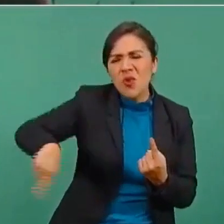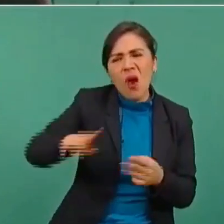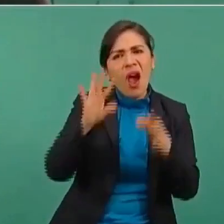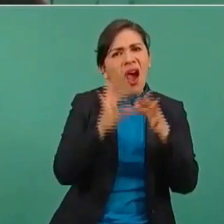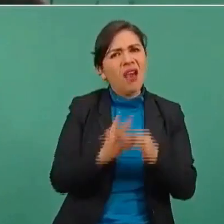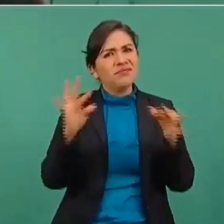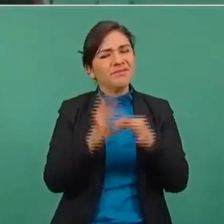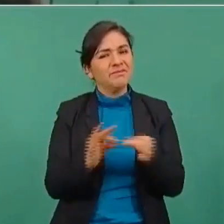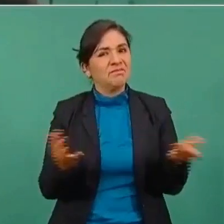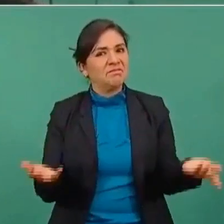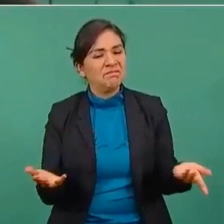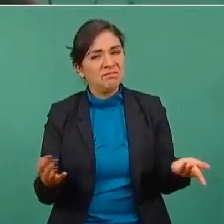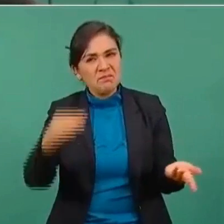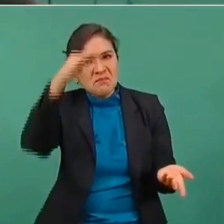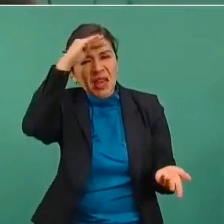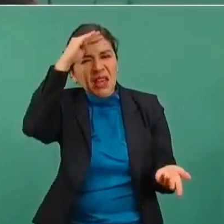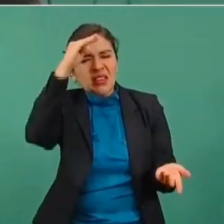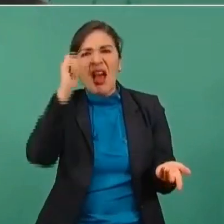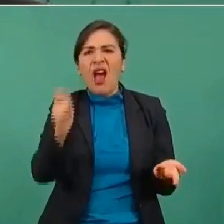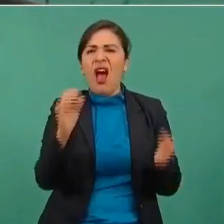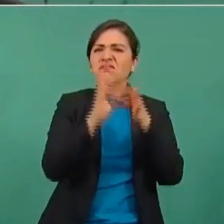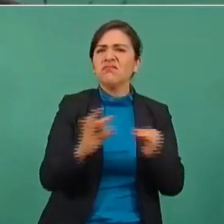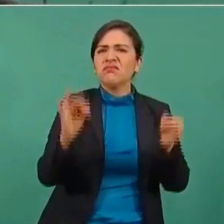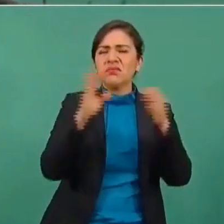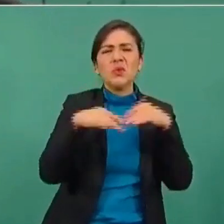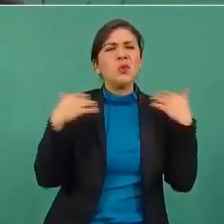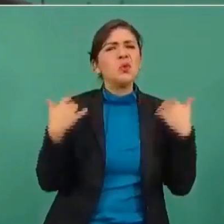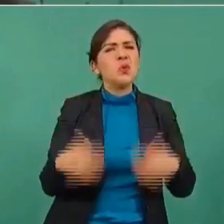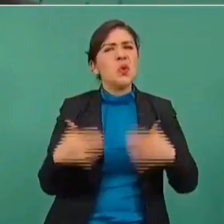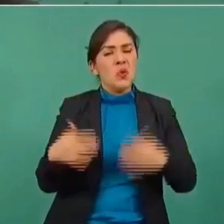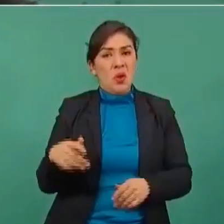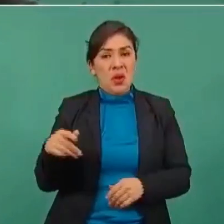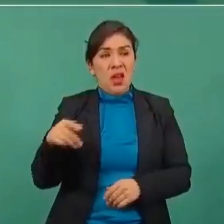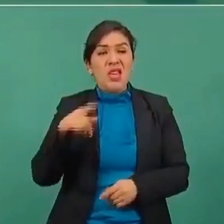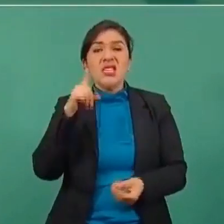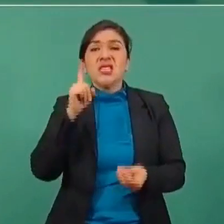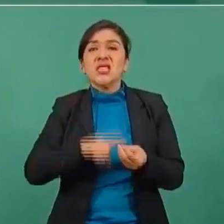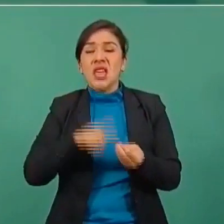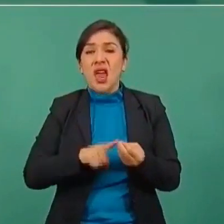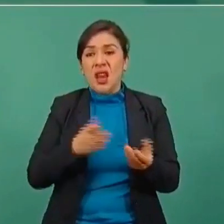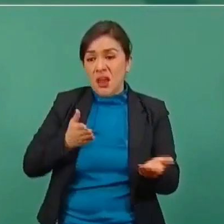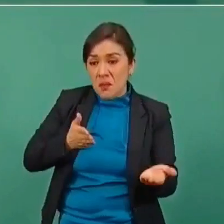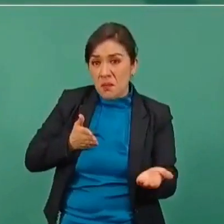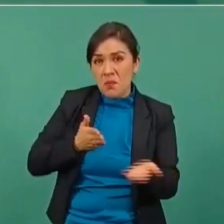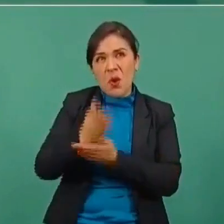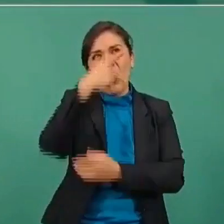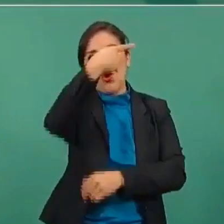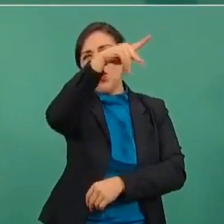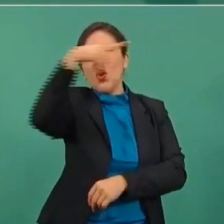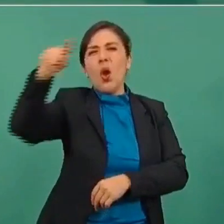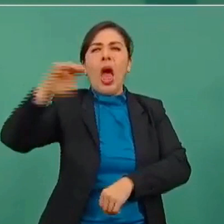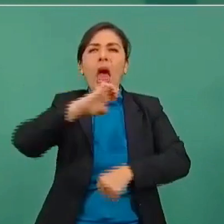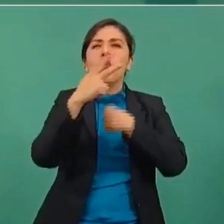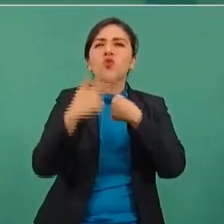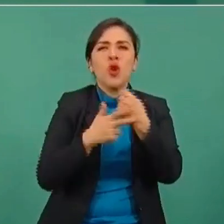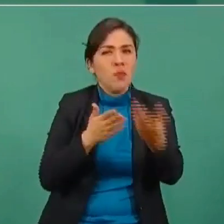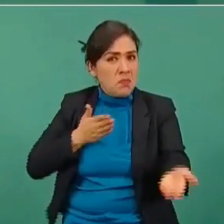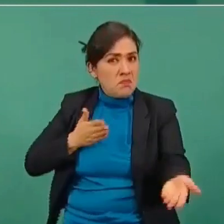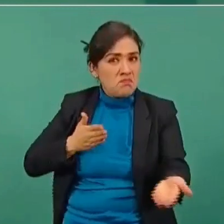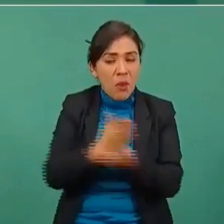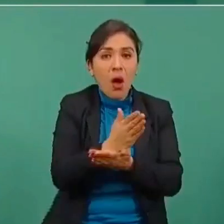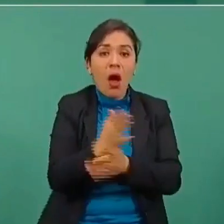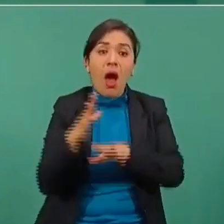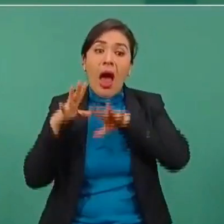de que los invasores europeos vinieron a